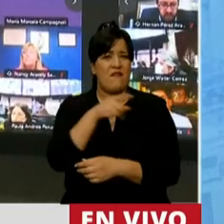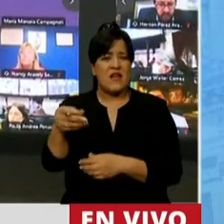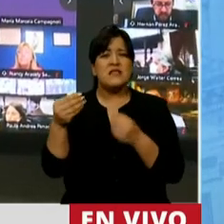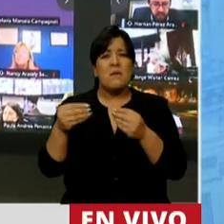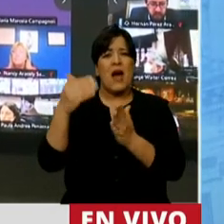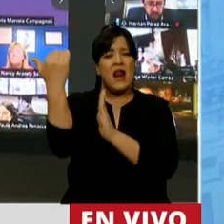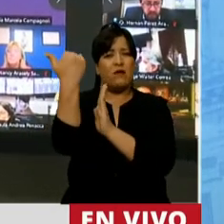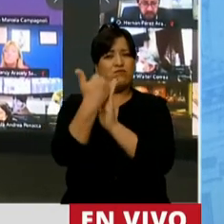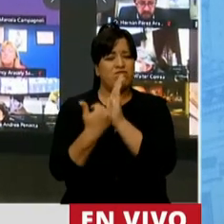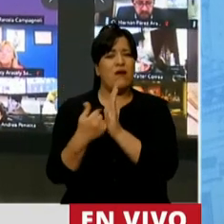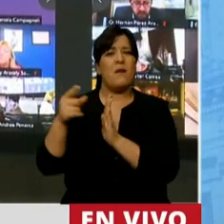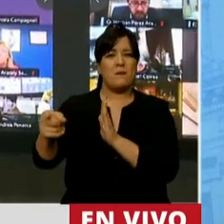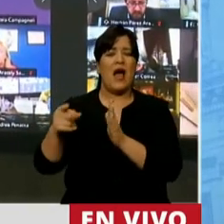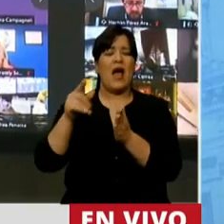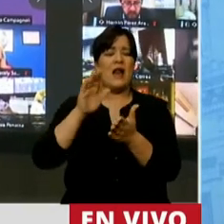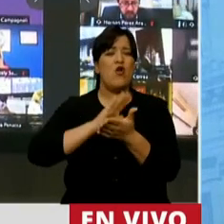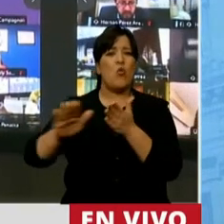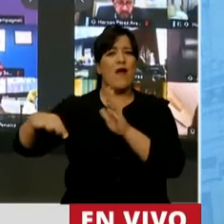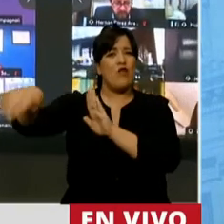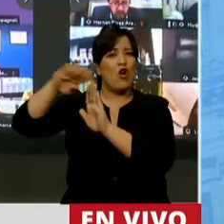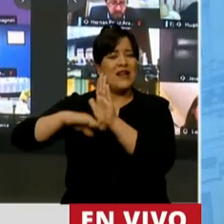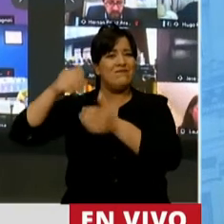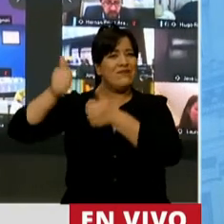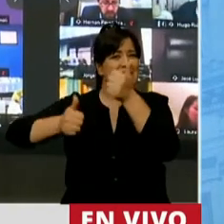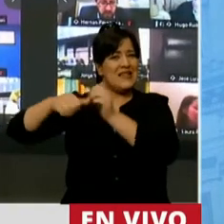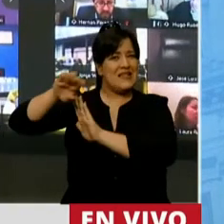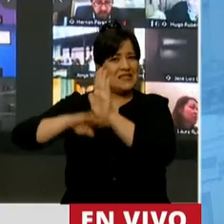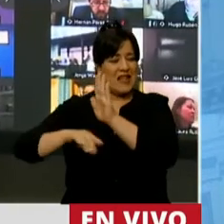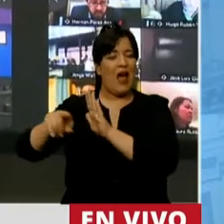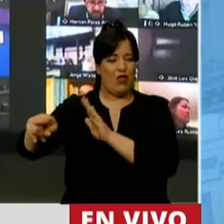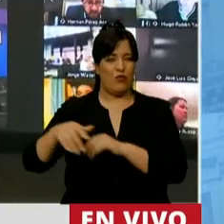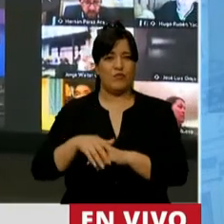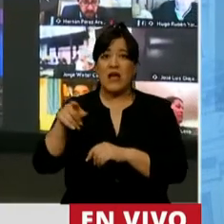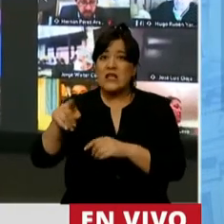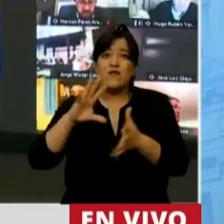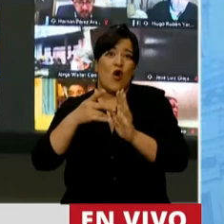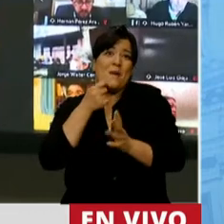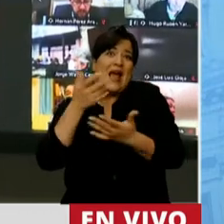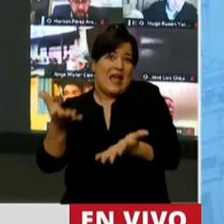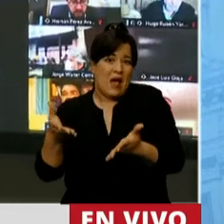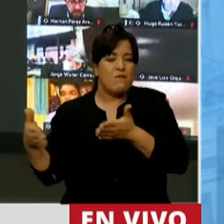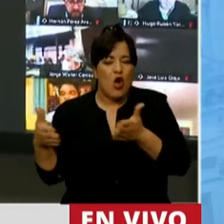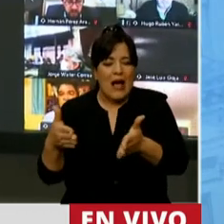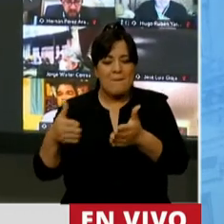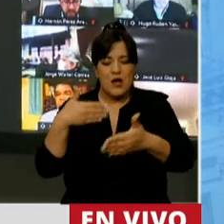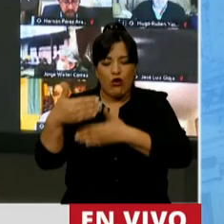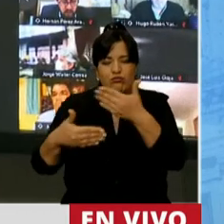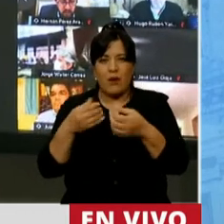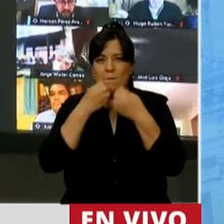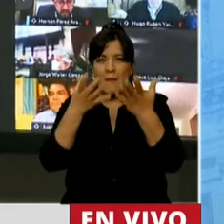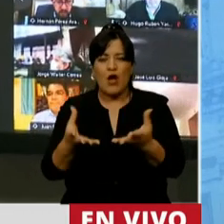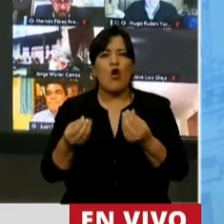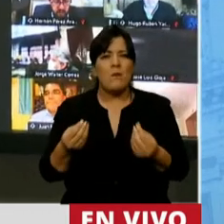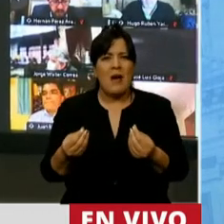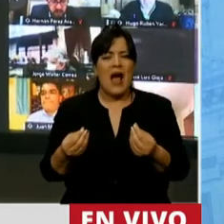dictado de la nueva ley para el personal militar. Me parece que ese es un buen ejemplo para empezar a caminar un camino donde nos encontremos con